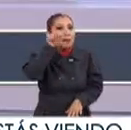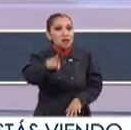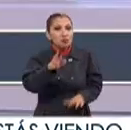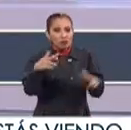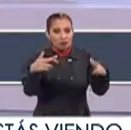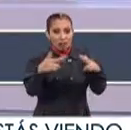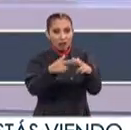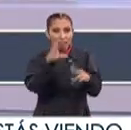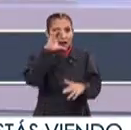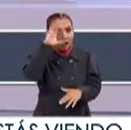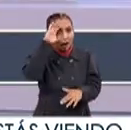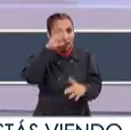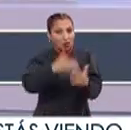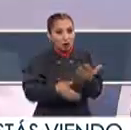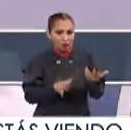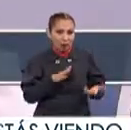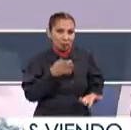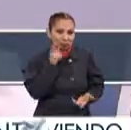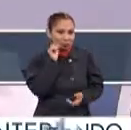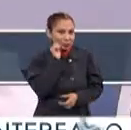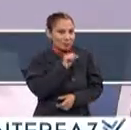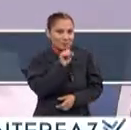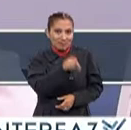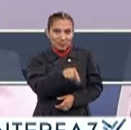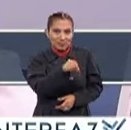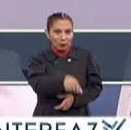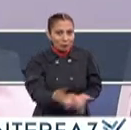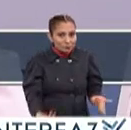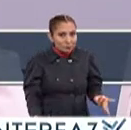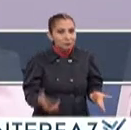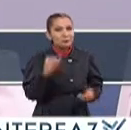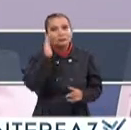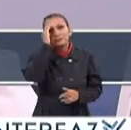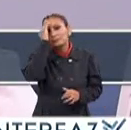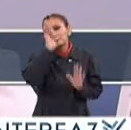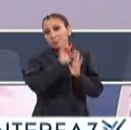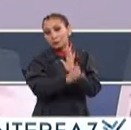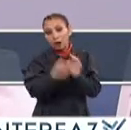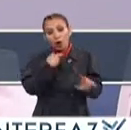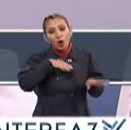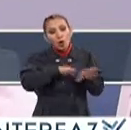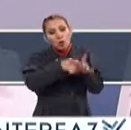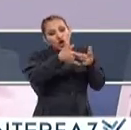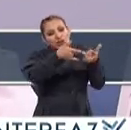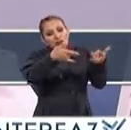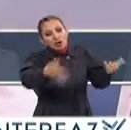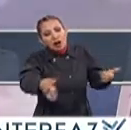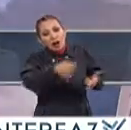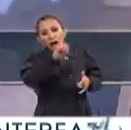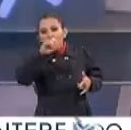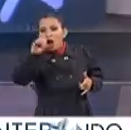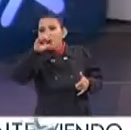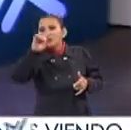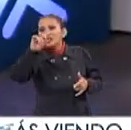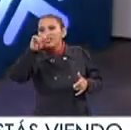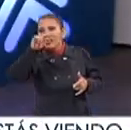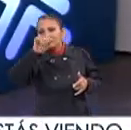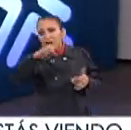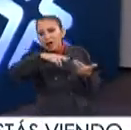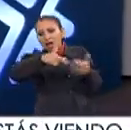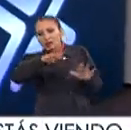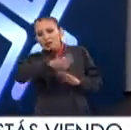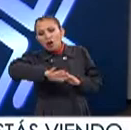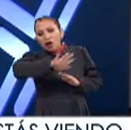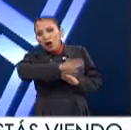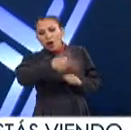liturgia En la religión católica Y siempre ha estado presente Entonces Conocer por ejemplo El proceso de la historia De occidente En relación